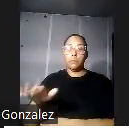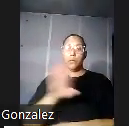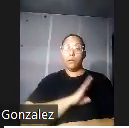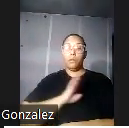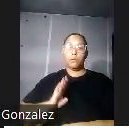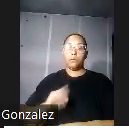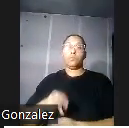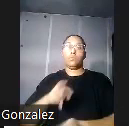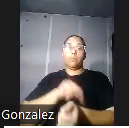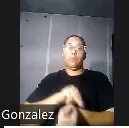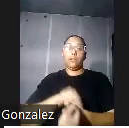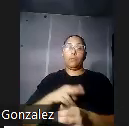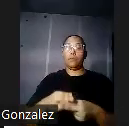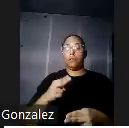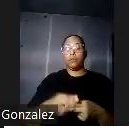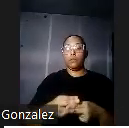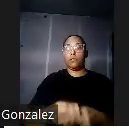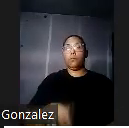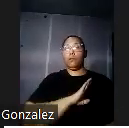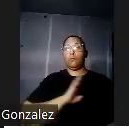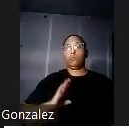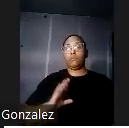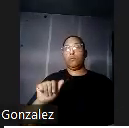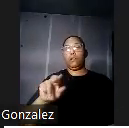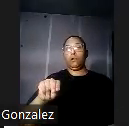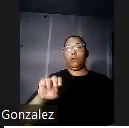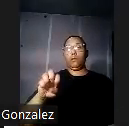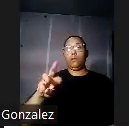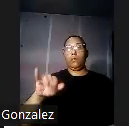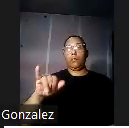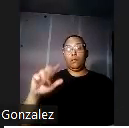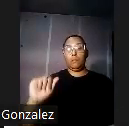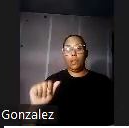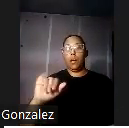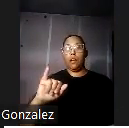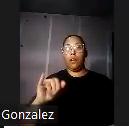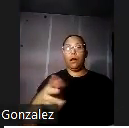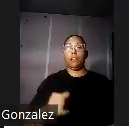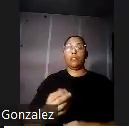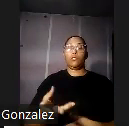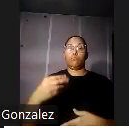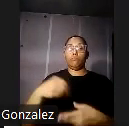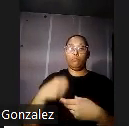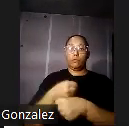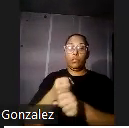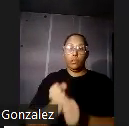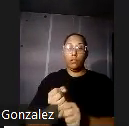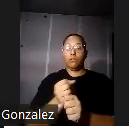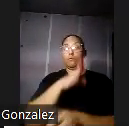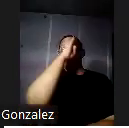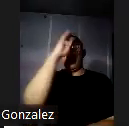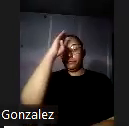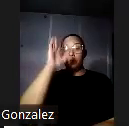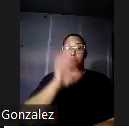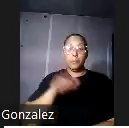como la comisión de anemia de Puerto Rico la comisión de anemia instaló un pequeño hospital en Bayamón esas son las carpas que vemos aquí en